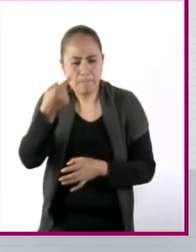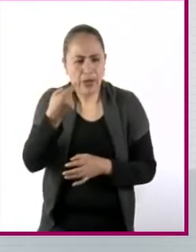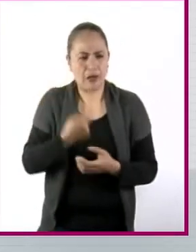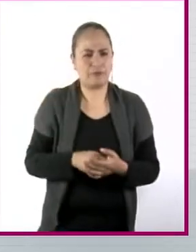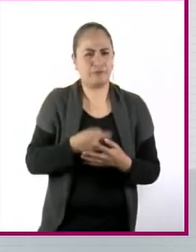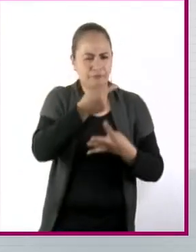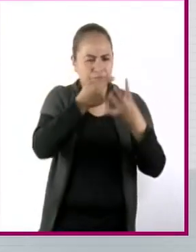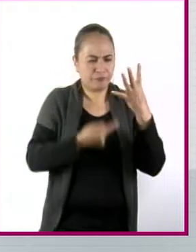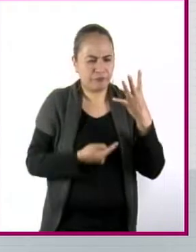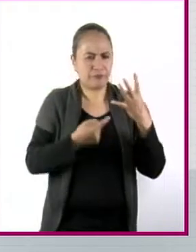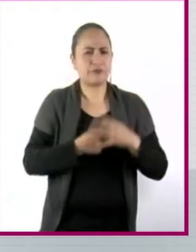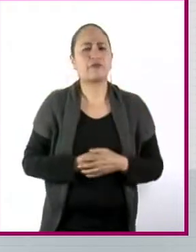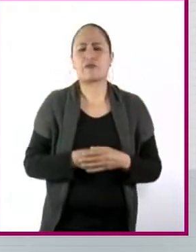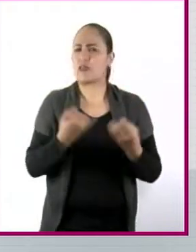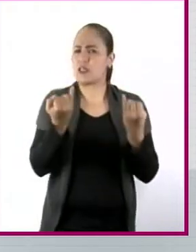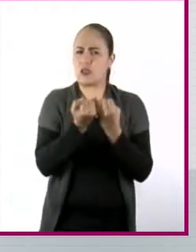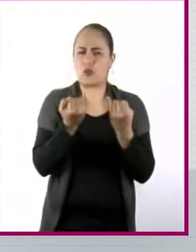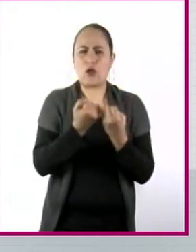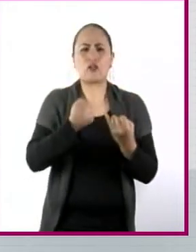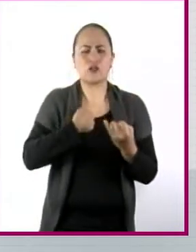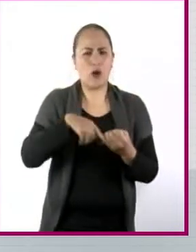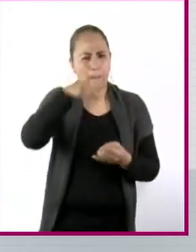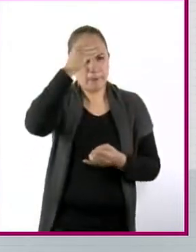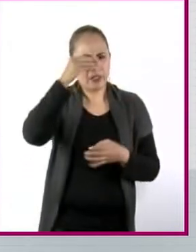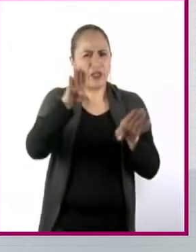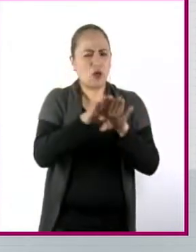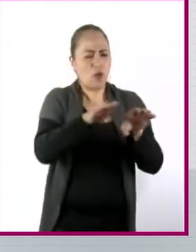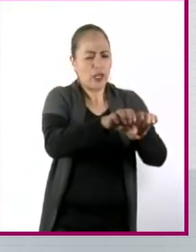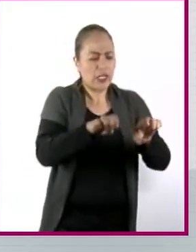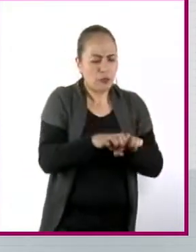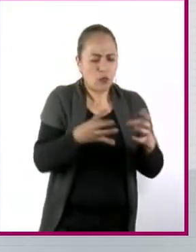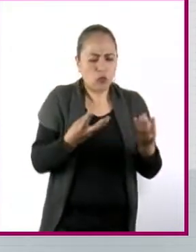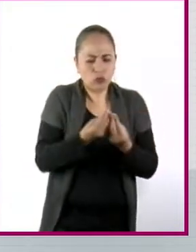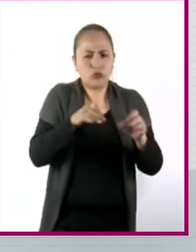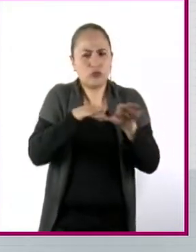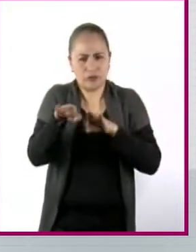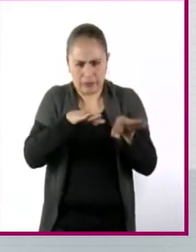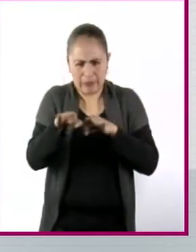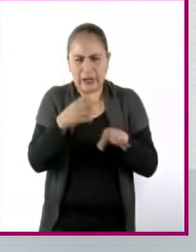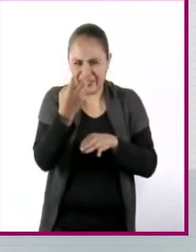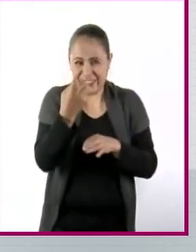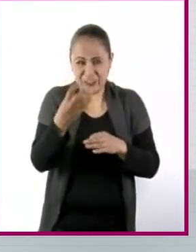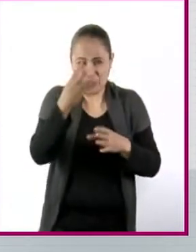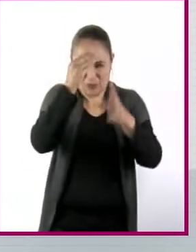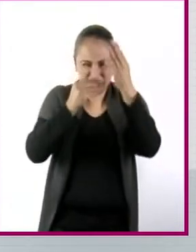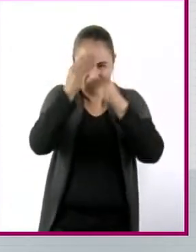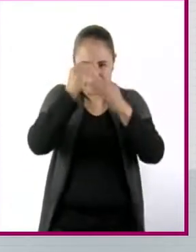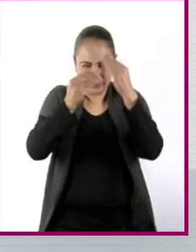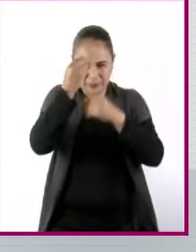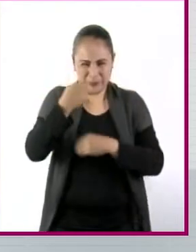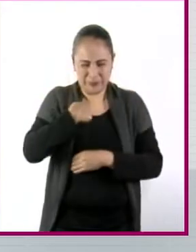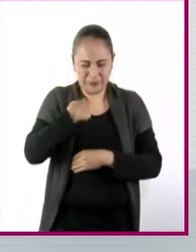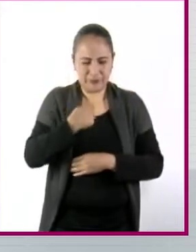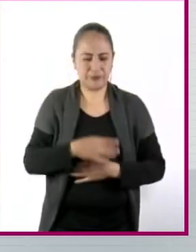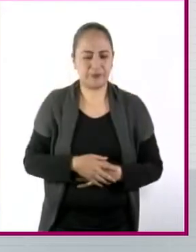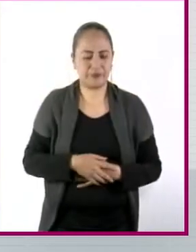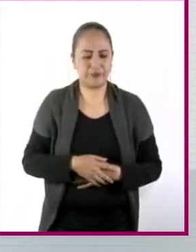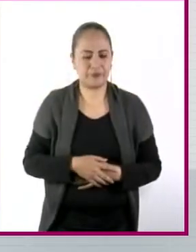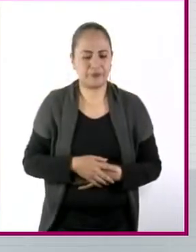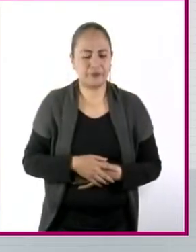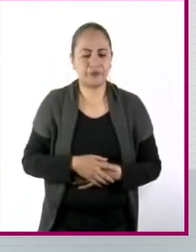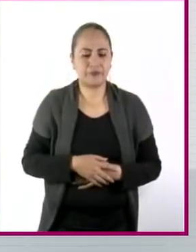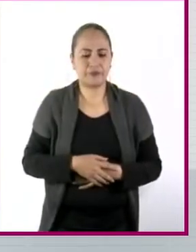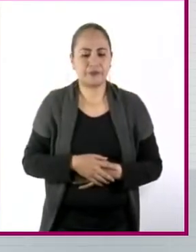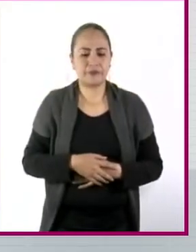me ha ayudado también a trabajar en equipo, ¿no? Y al mismo tiempo, me ha ayudado un poco a saber